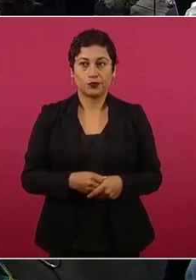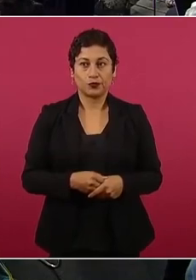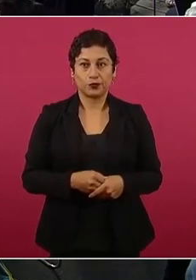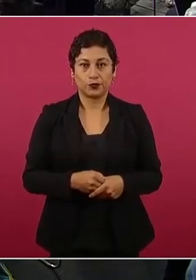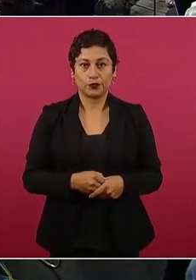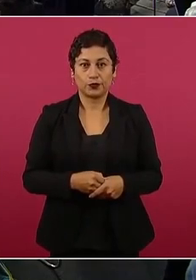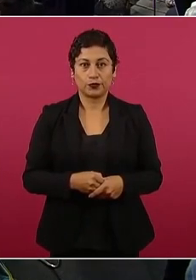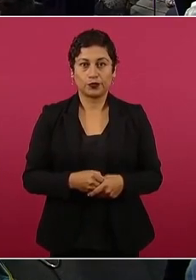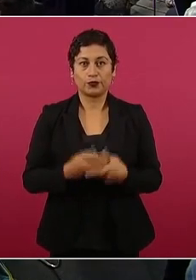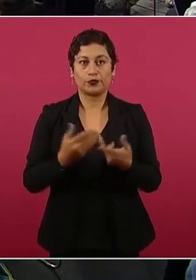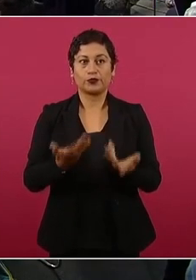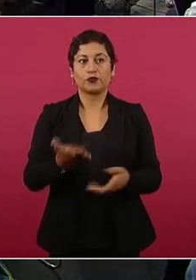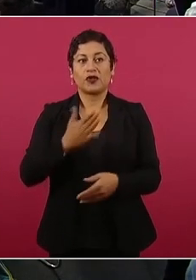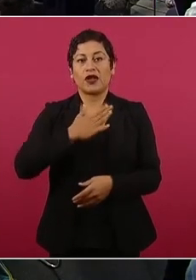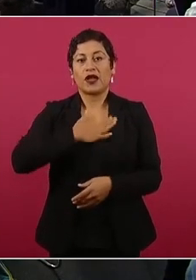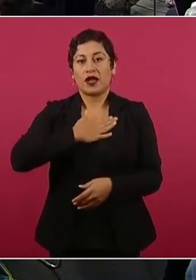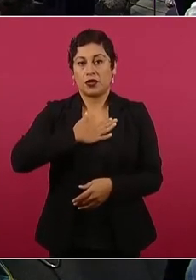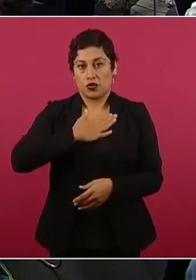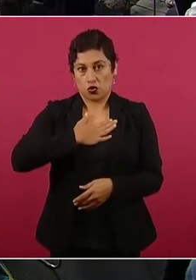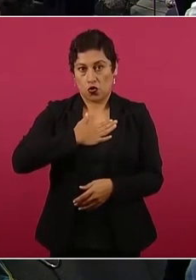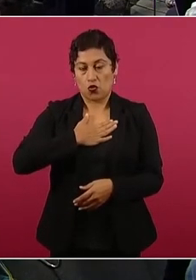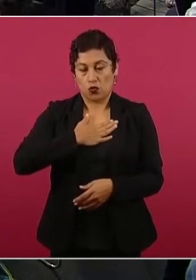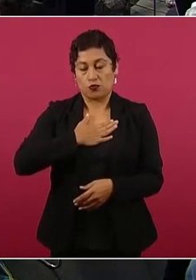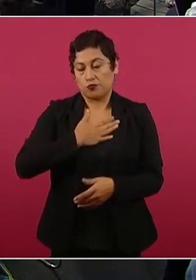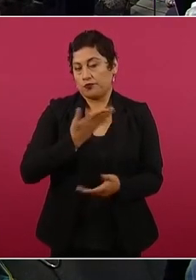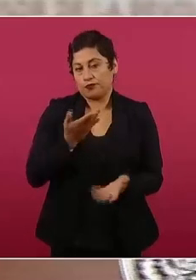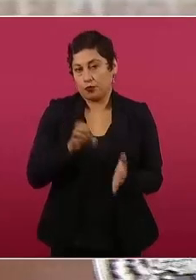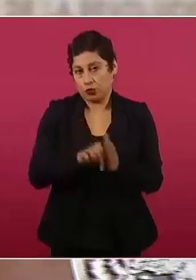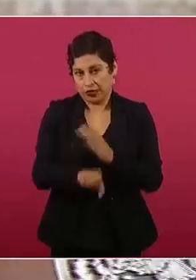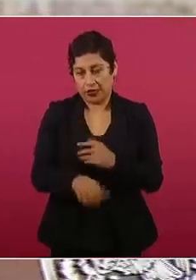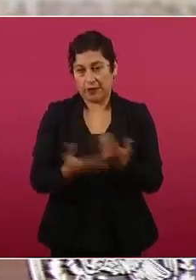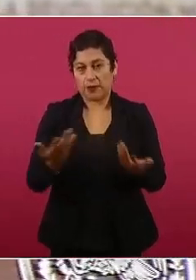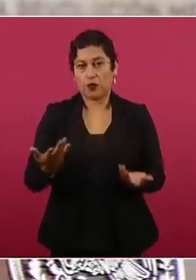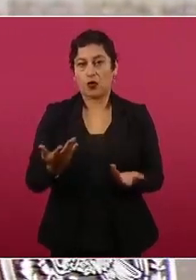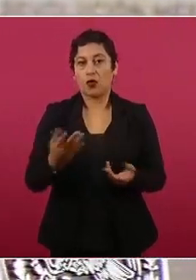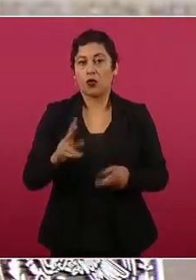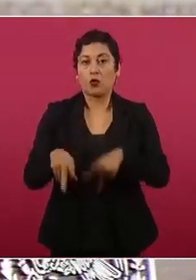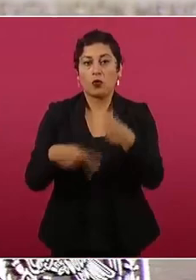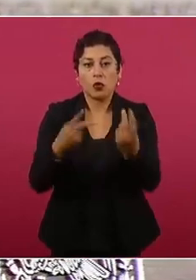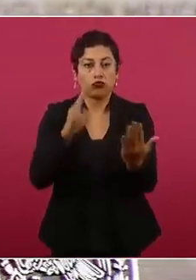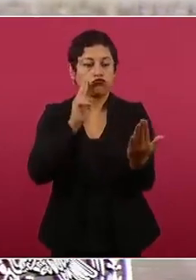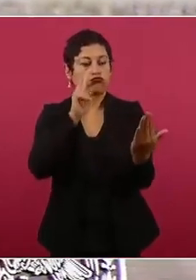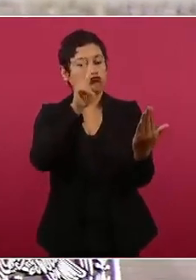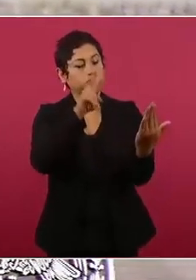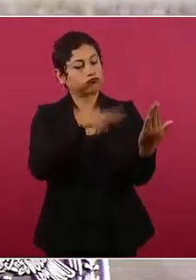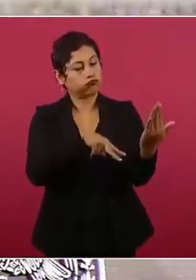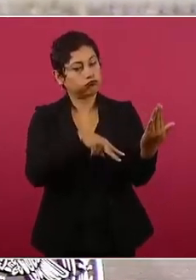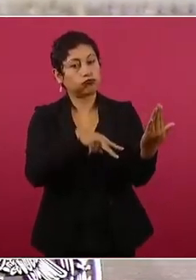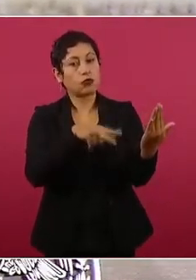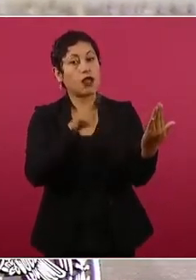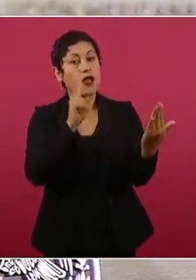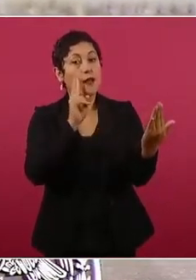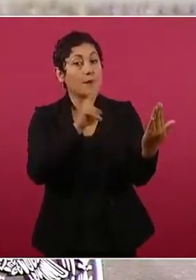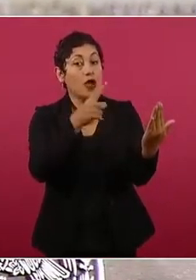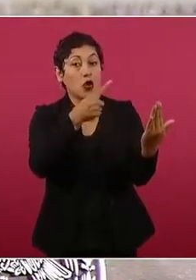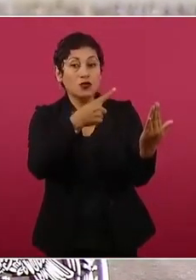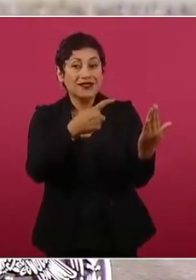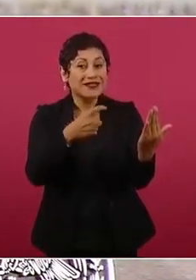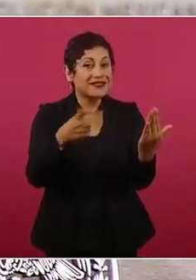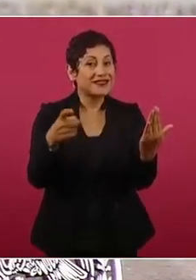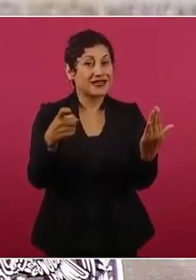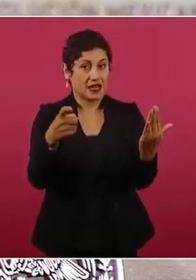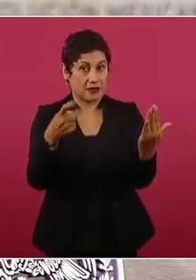yo voy a votar y veo a 100 y voto por un hombre